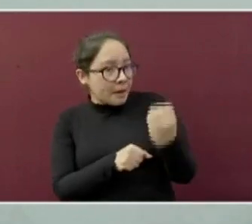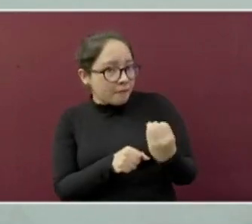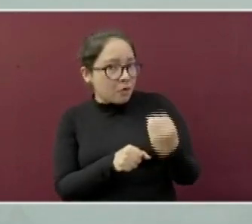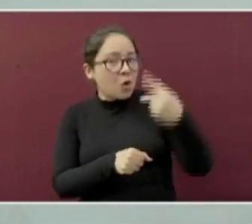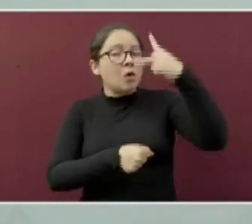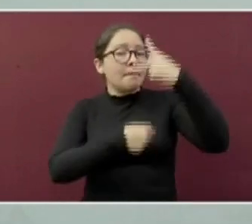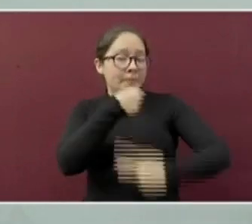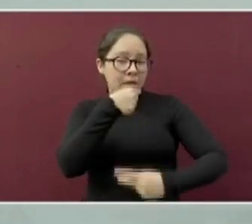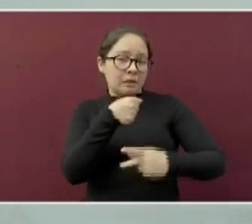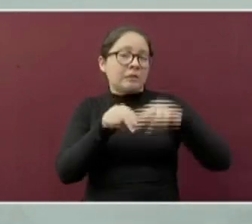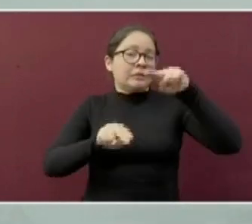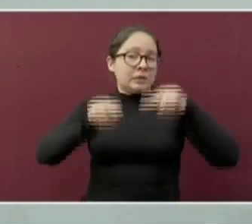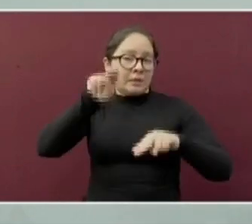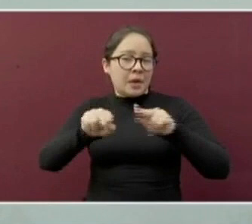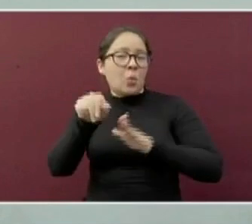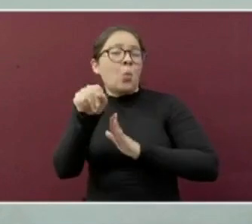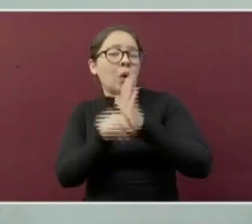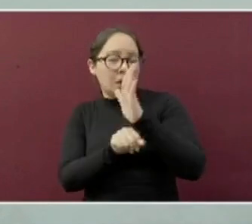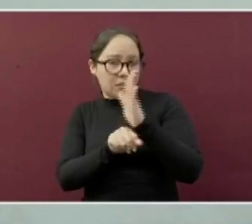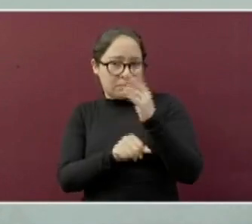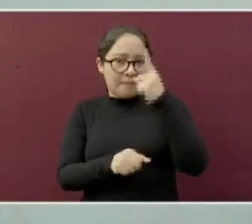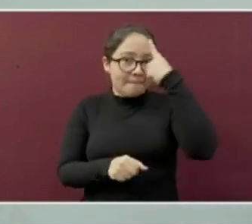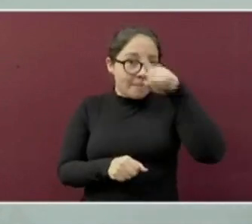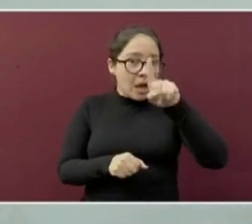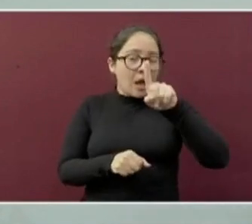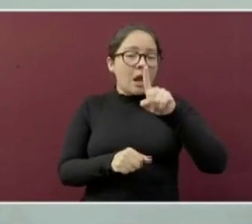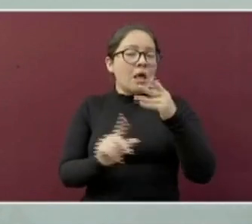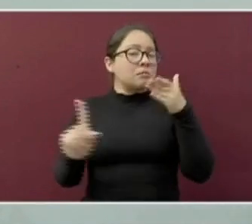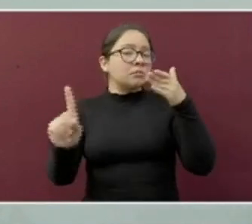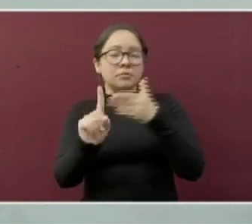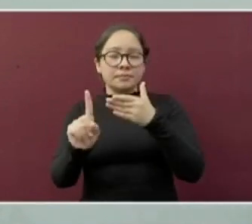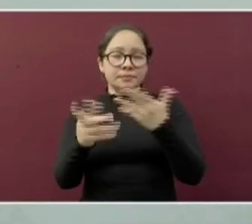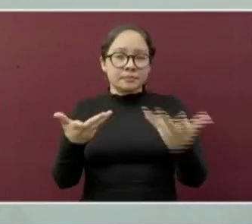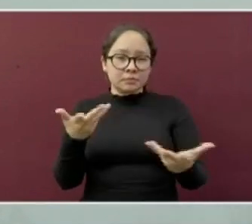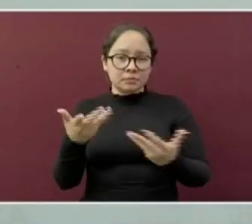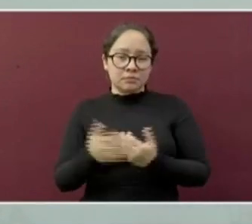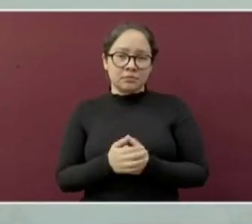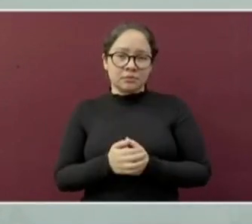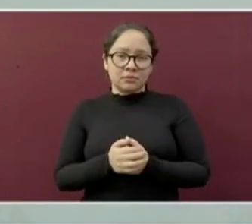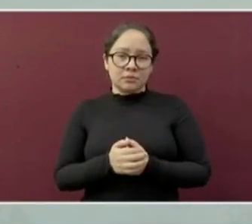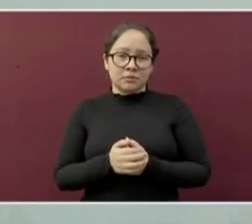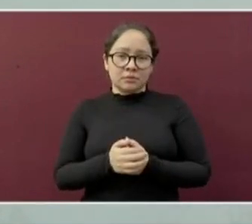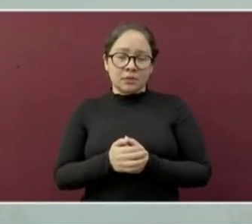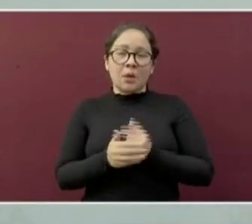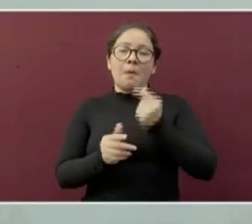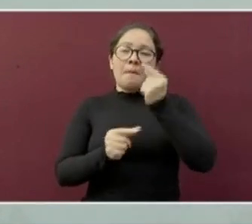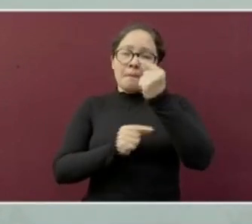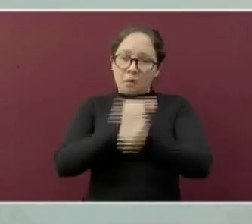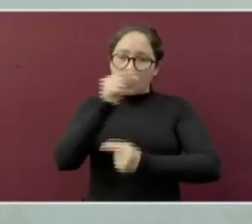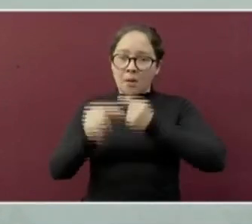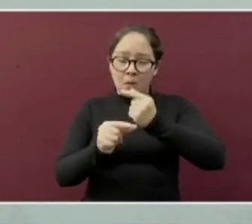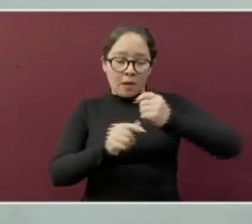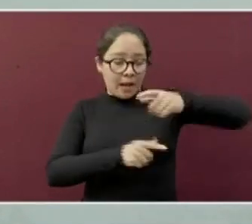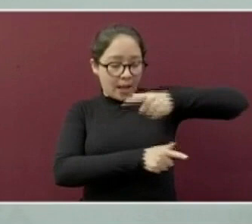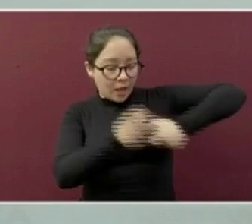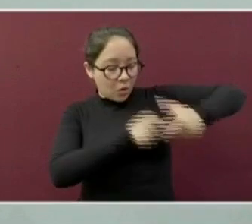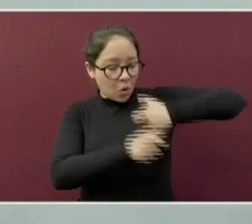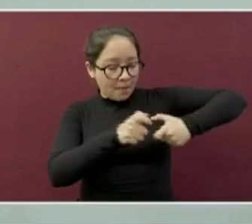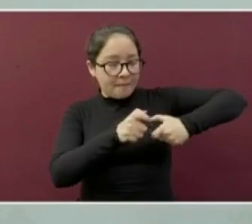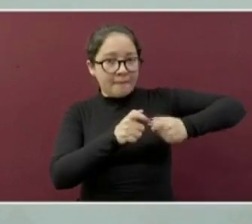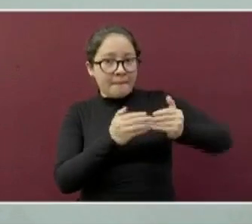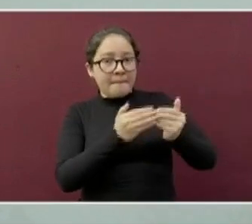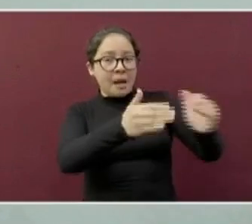riesgo epidemiológico, con la finalidad de que la reactivación económica sea